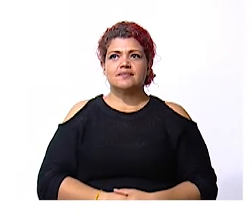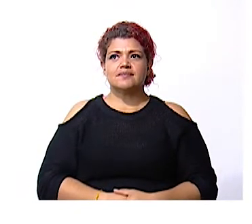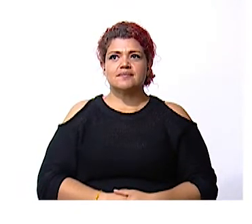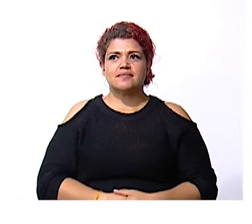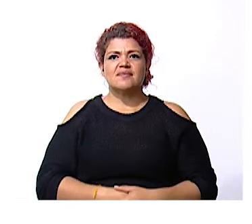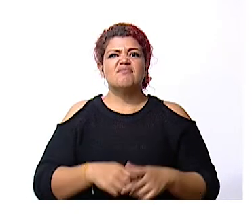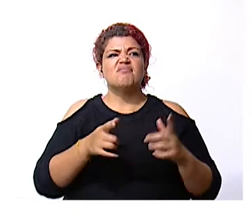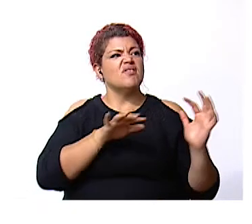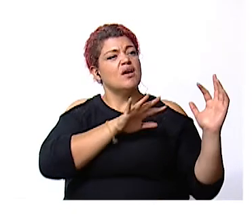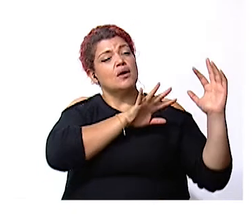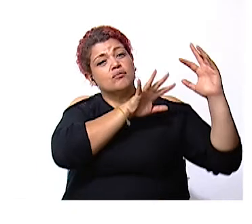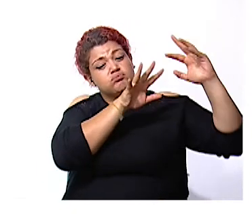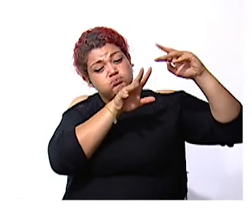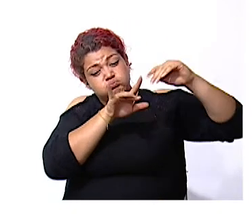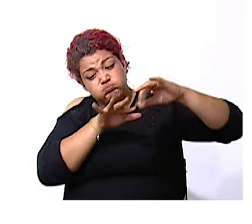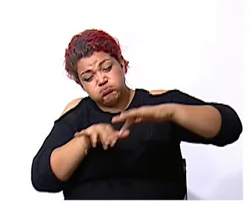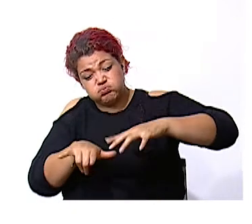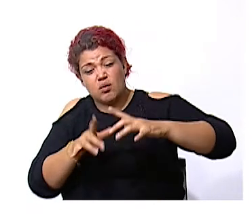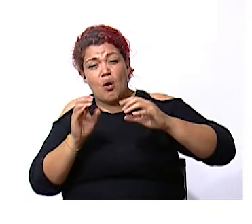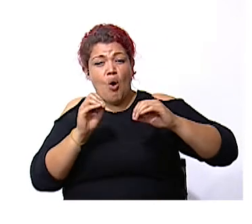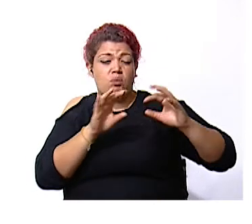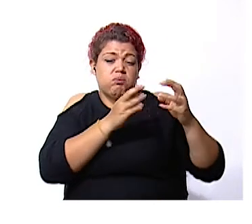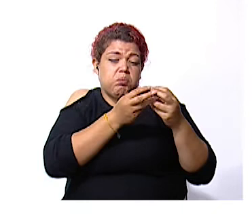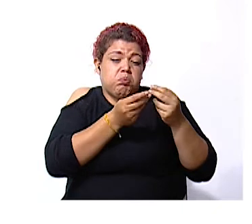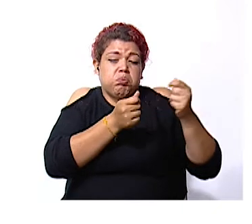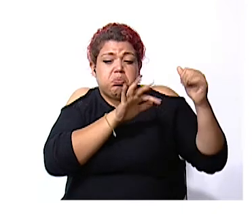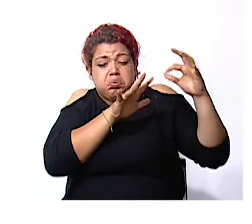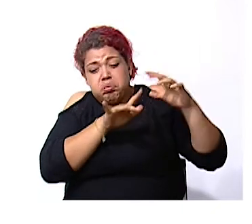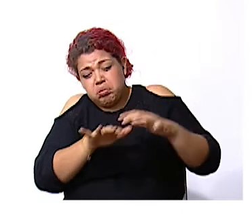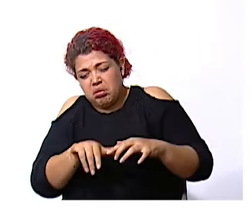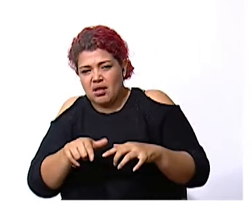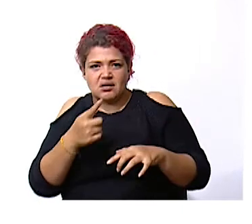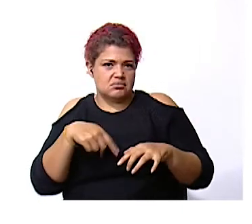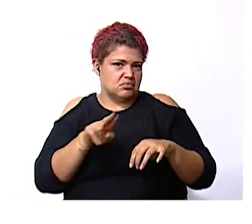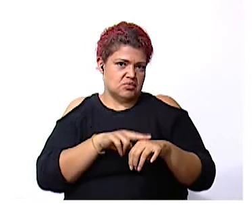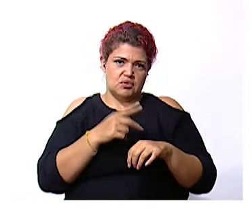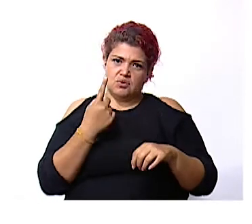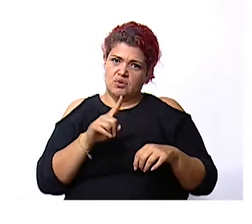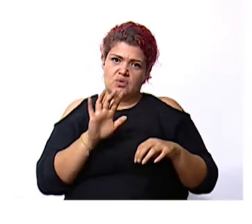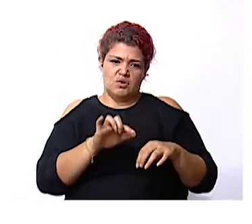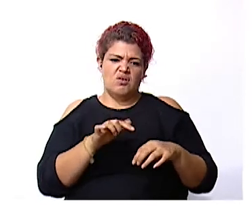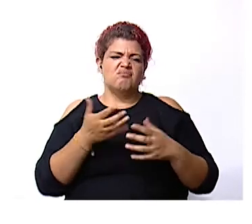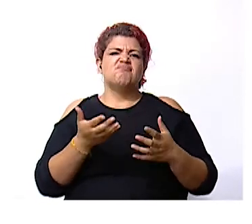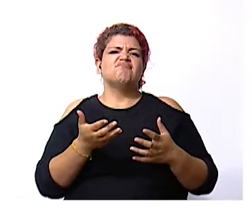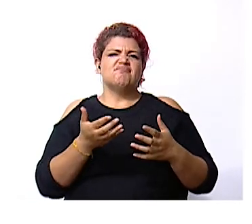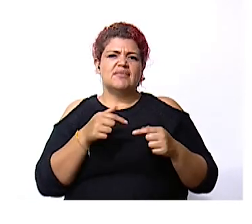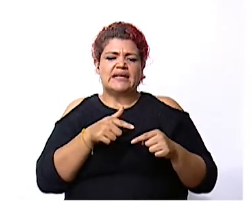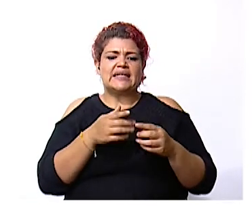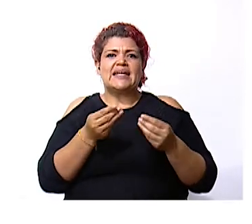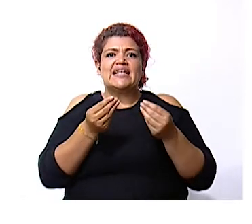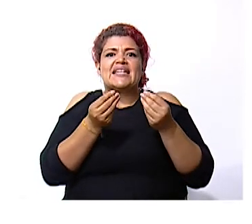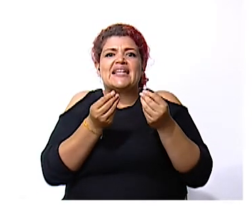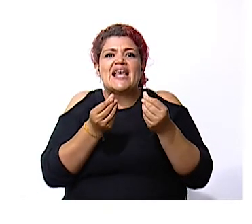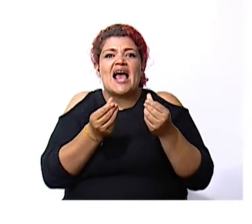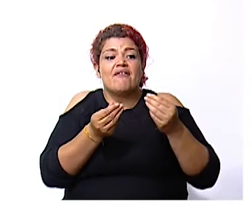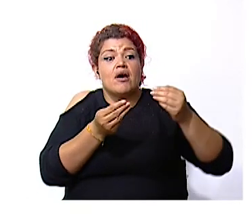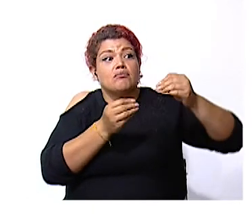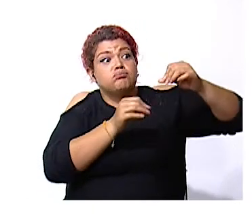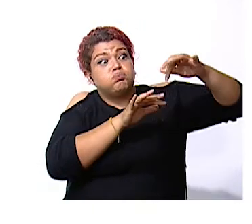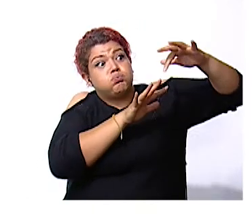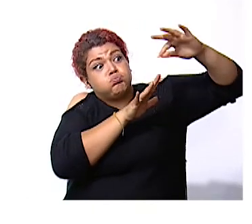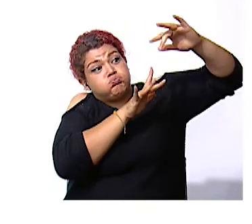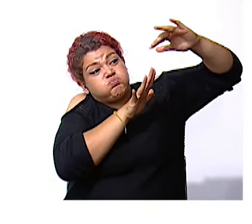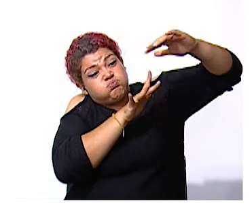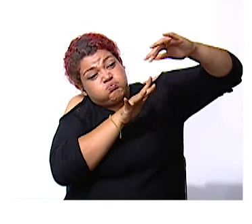el deslizamiento o derrumbe es un fenómeno de la naturaleza que se define como un movimiento pendiente abajo